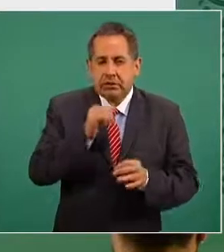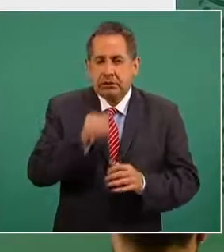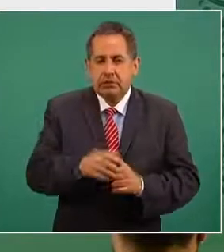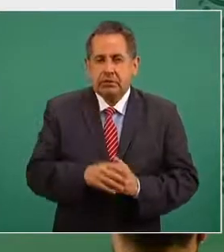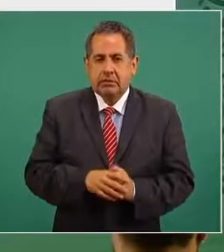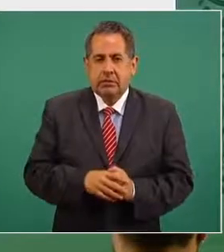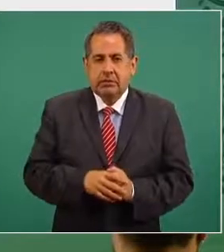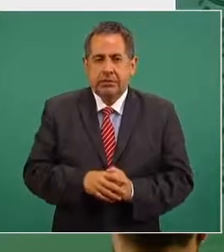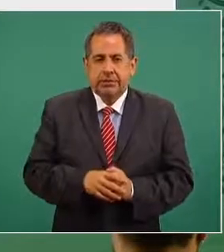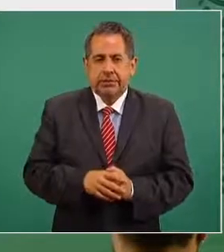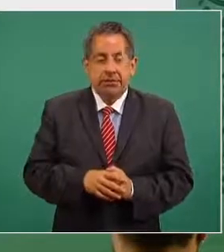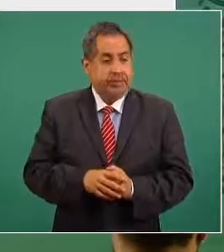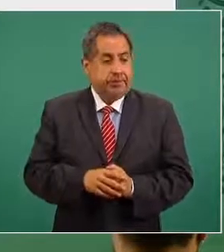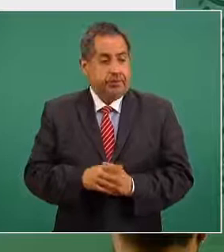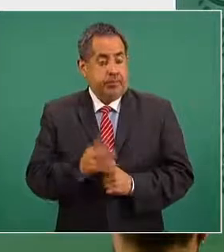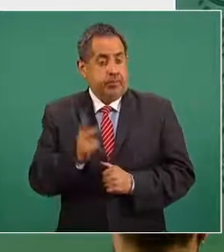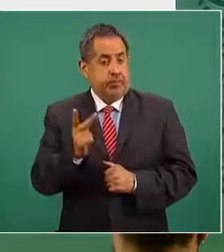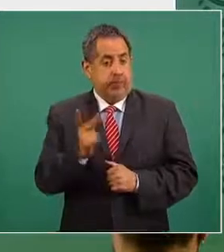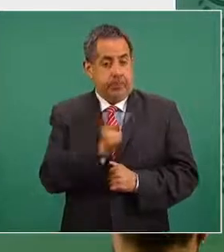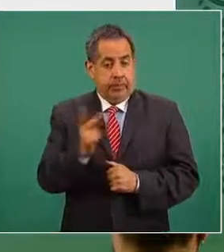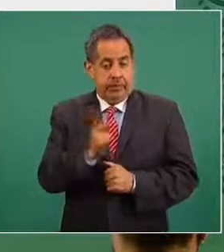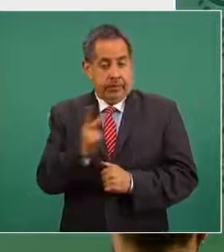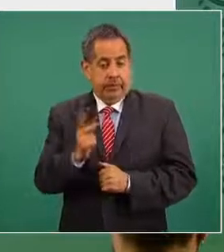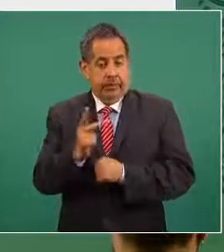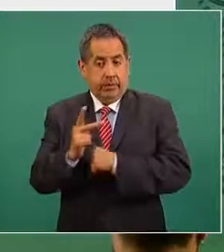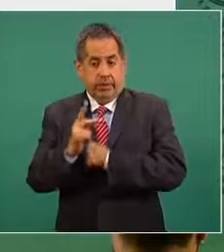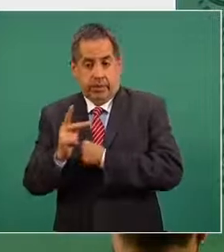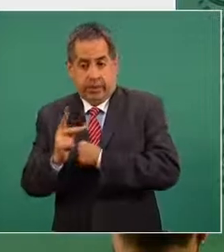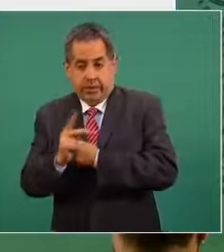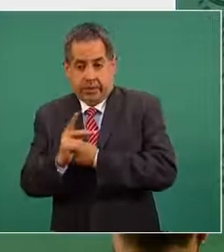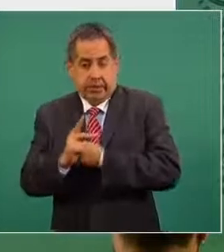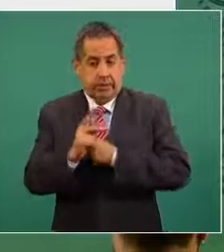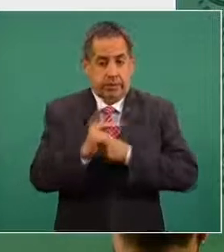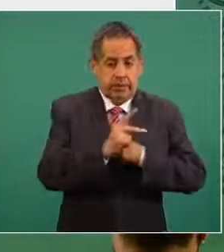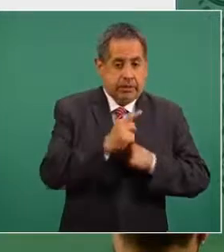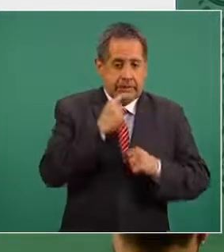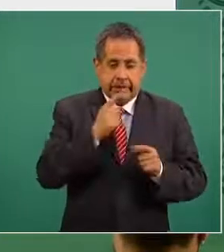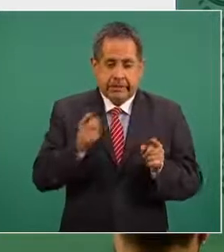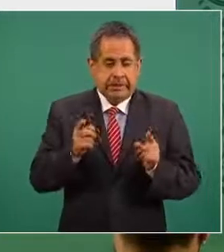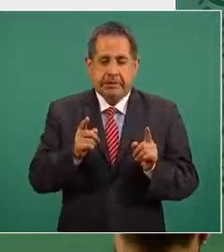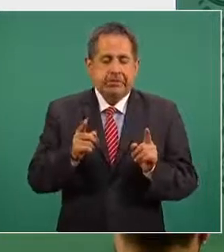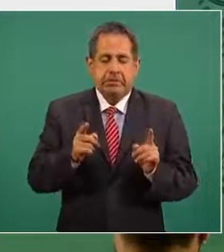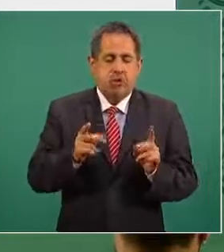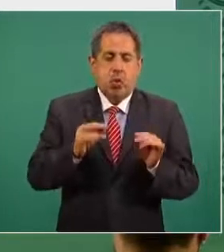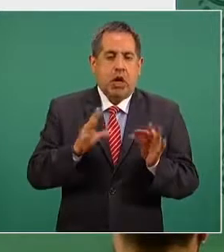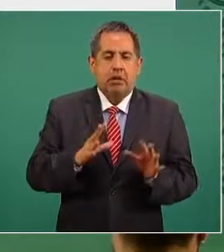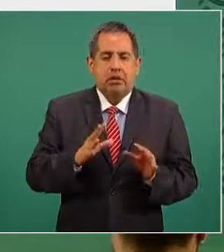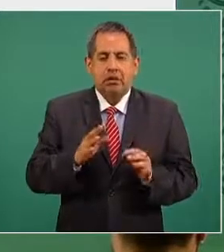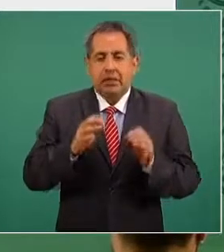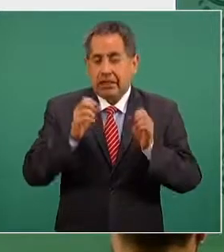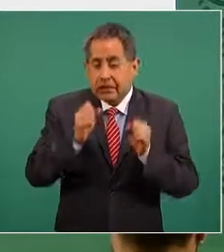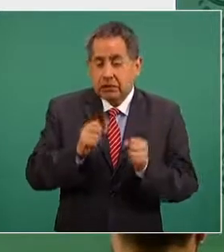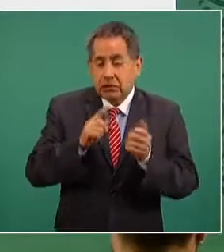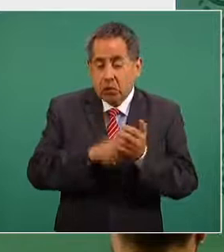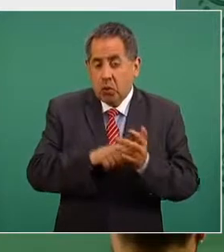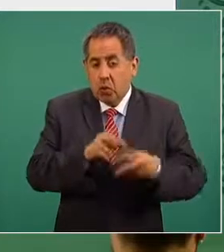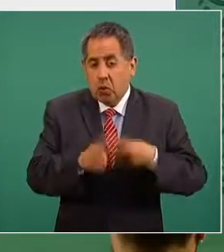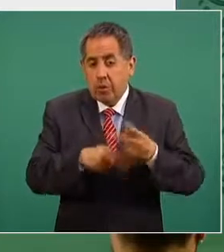personas en ambos países dicen con lo que se reducen las posibilidades de que sea